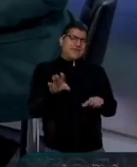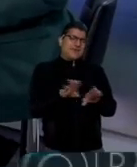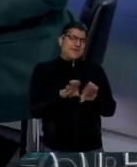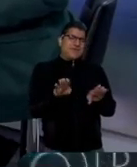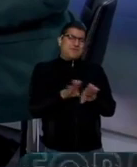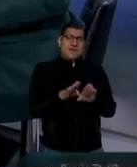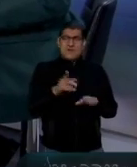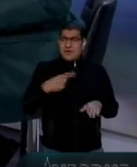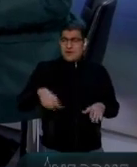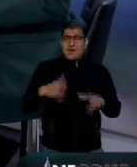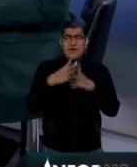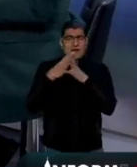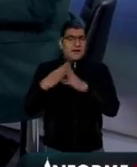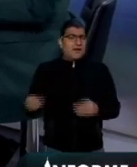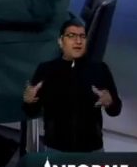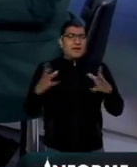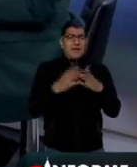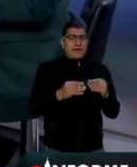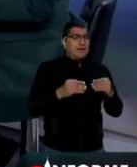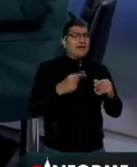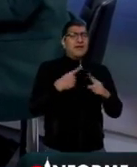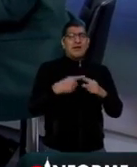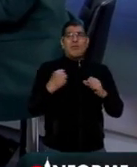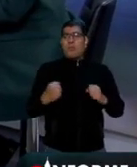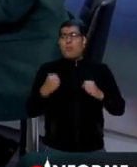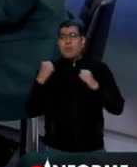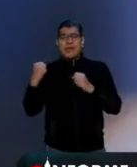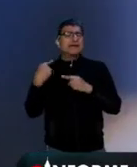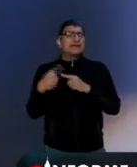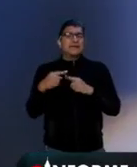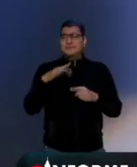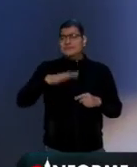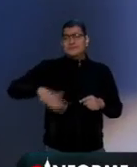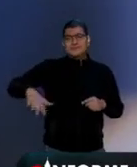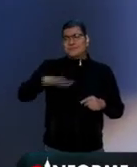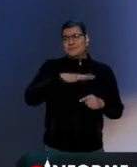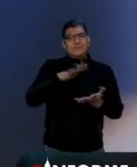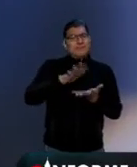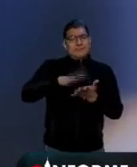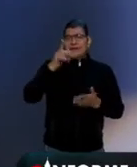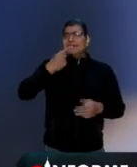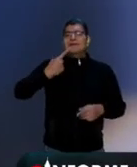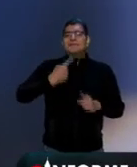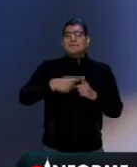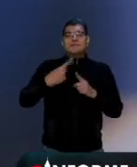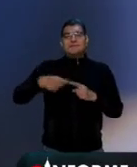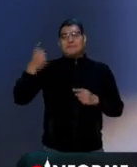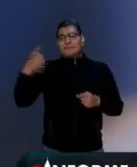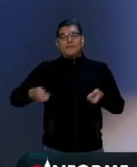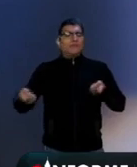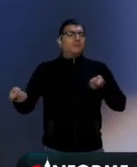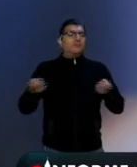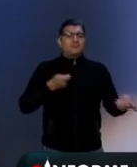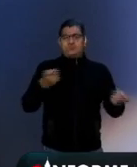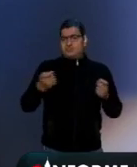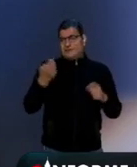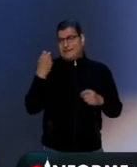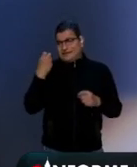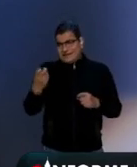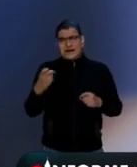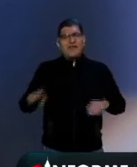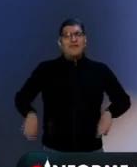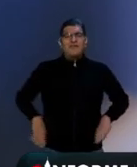desaparecido los poderes legislativos han sido en su mayoría pues dictaduras que tienen este